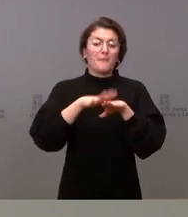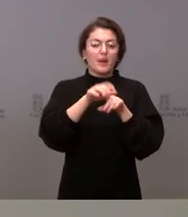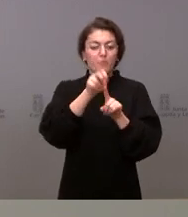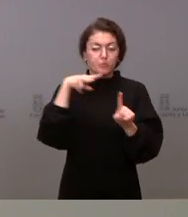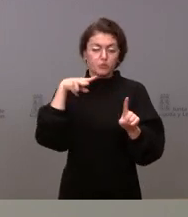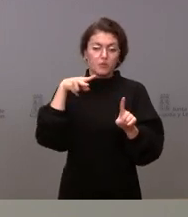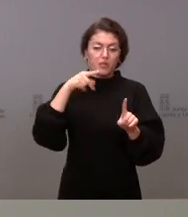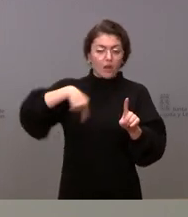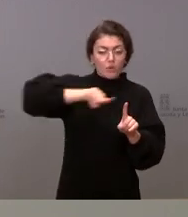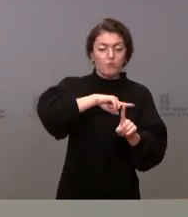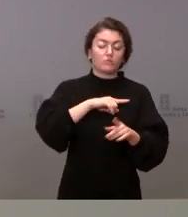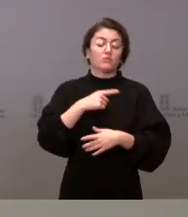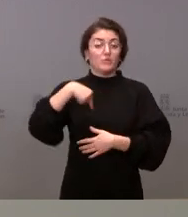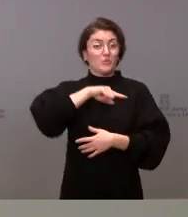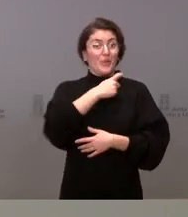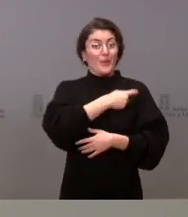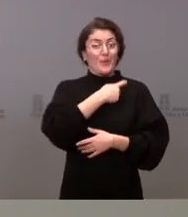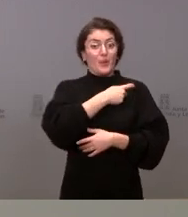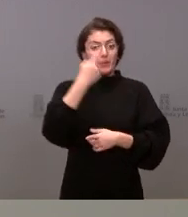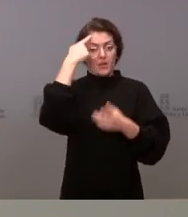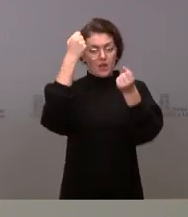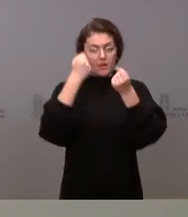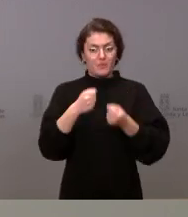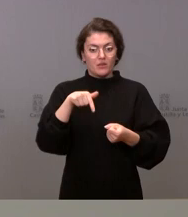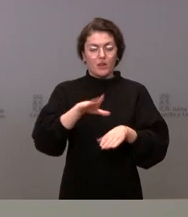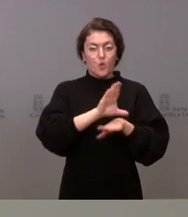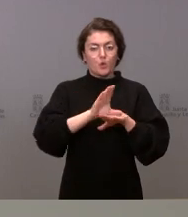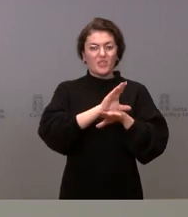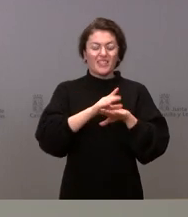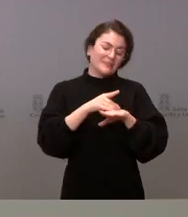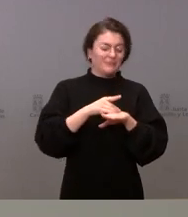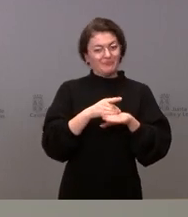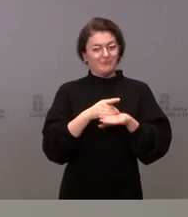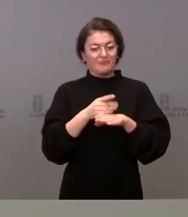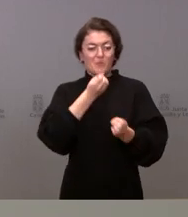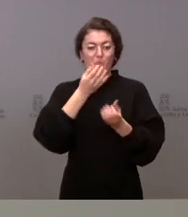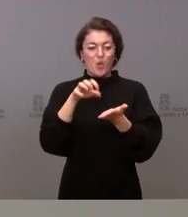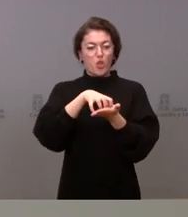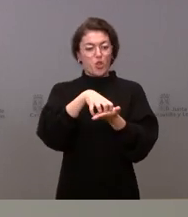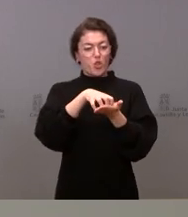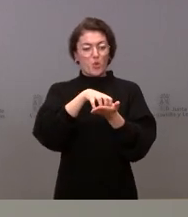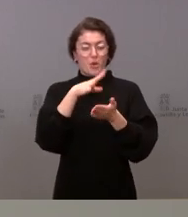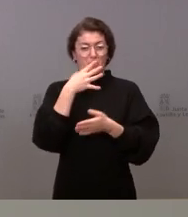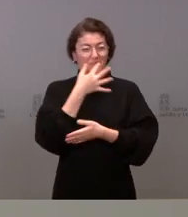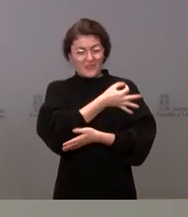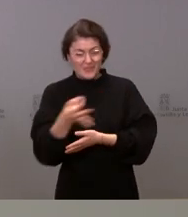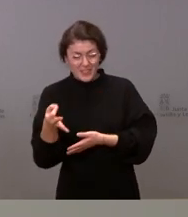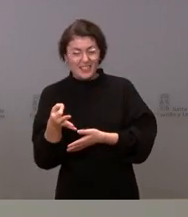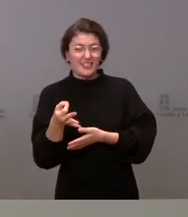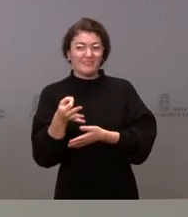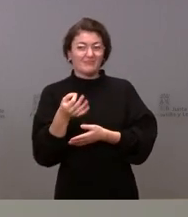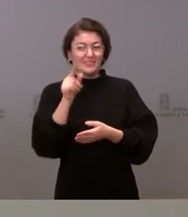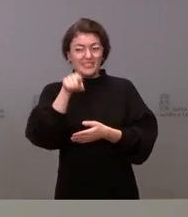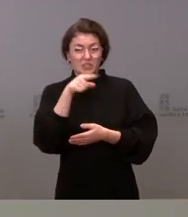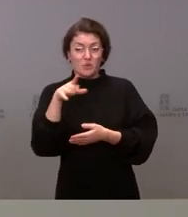Nuestro comité de expertos de la Consejería manifestó sus dudas sobre la eficacia de esta medida por sí sola, porque no